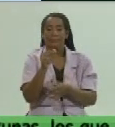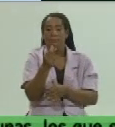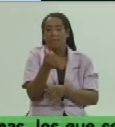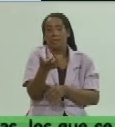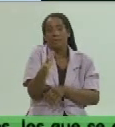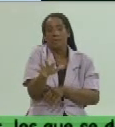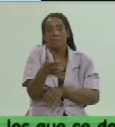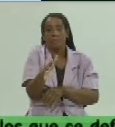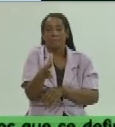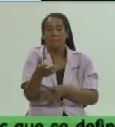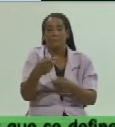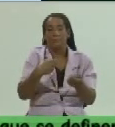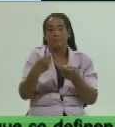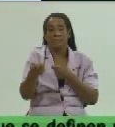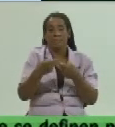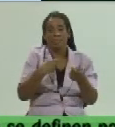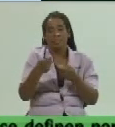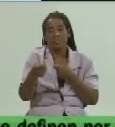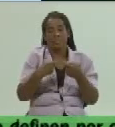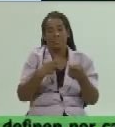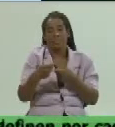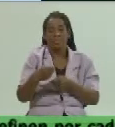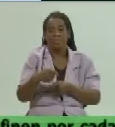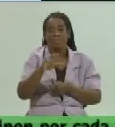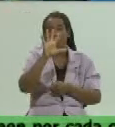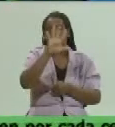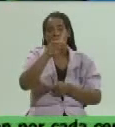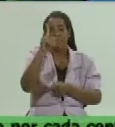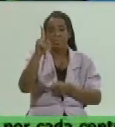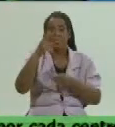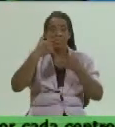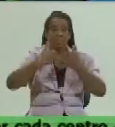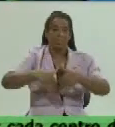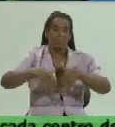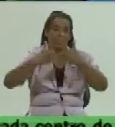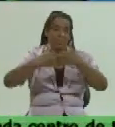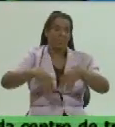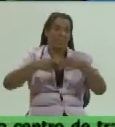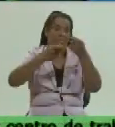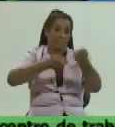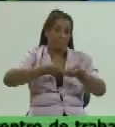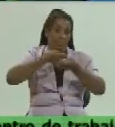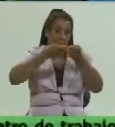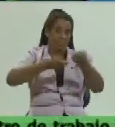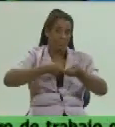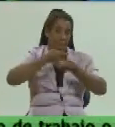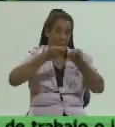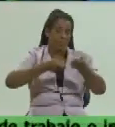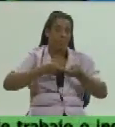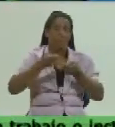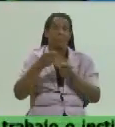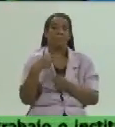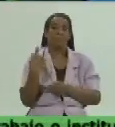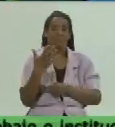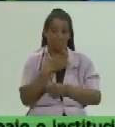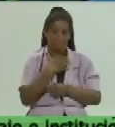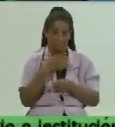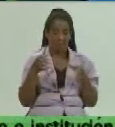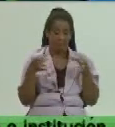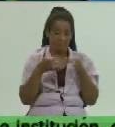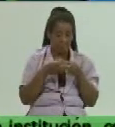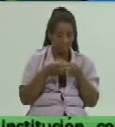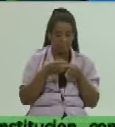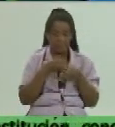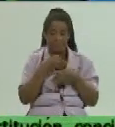de comercialización de 51 productos agropecuarios que nosotros en este comité evaluamos